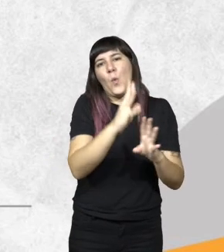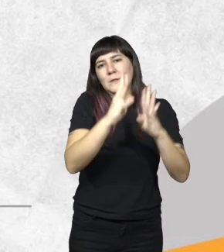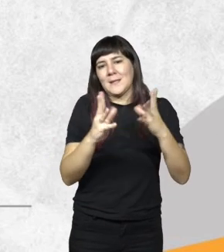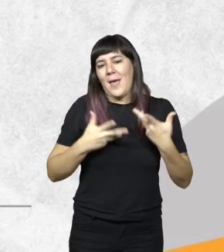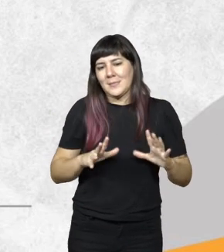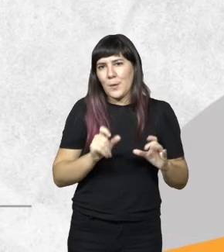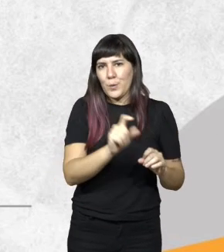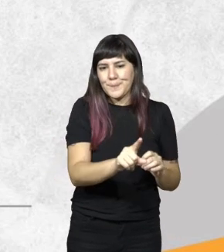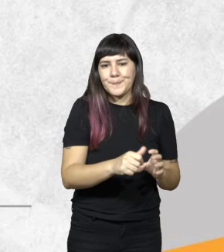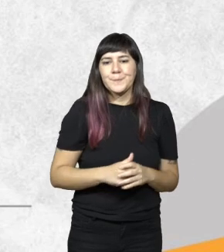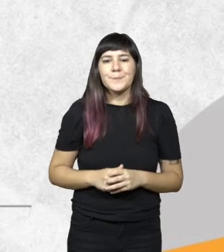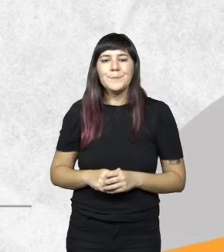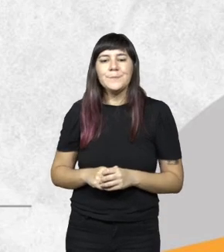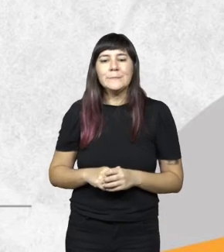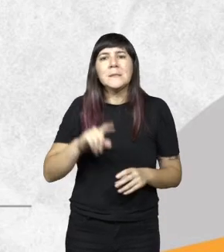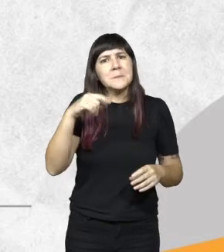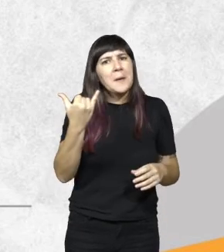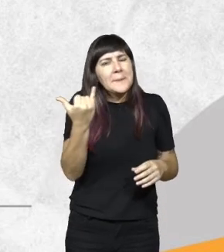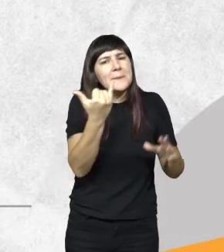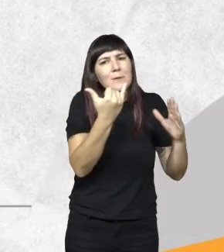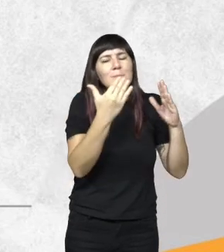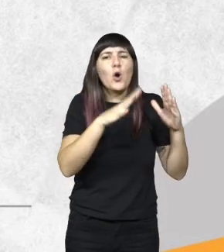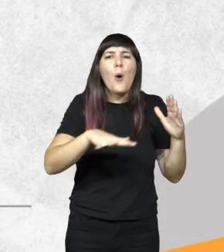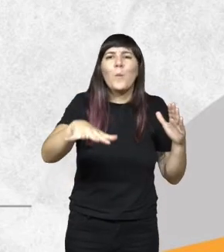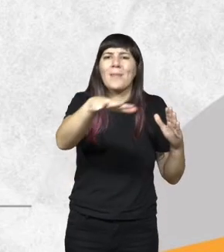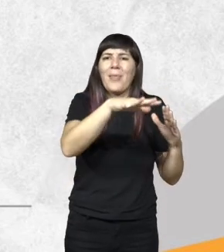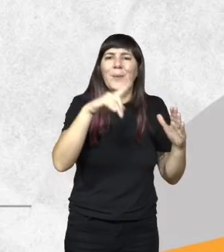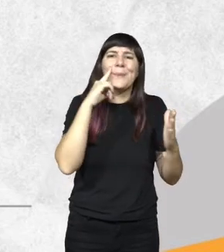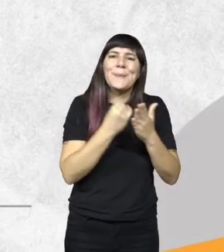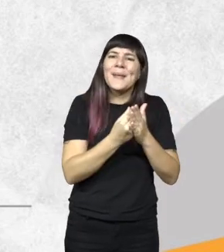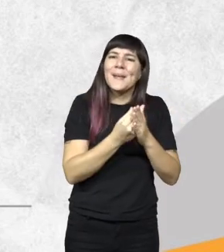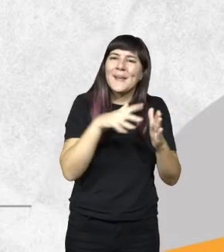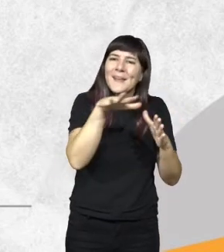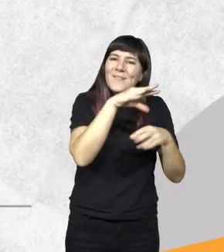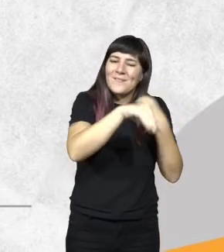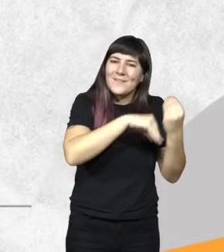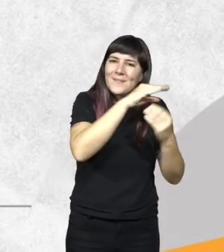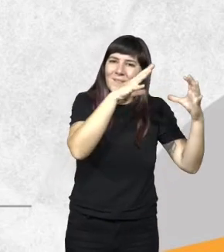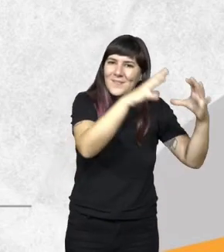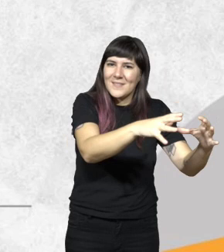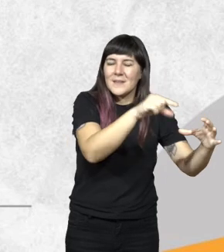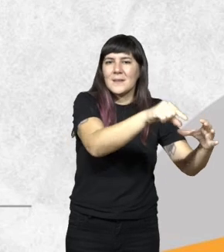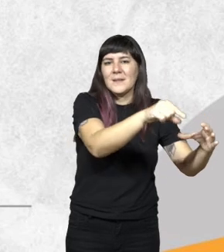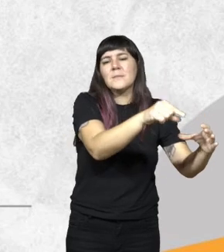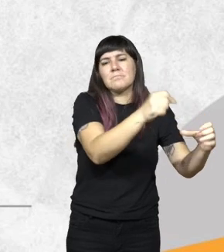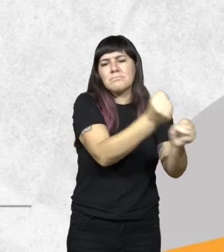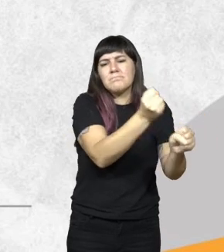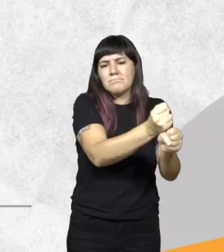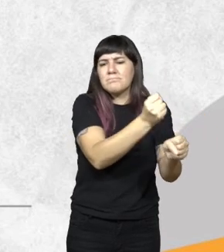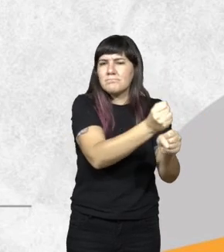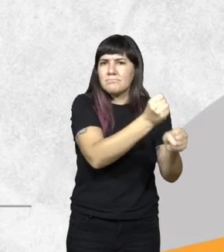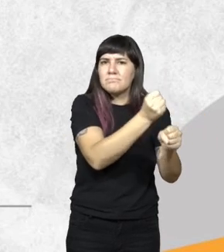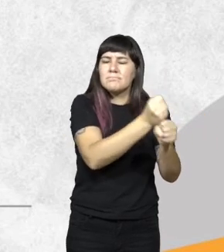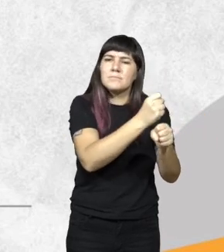tenemos muchas comunidades en la reserva de biósfera yagotí con la que también trabajamos